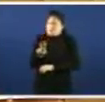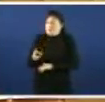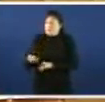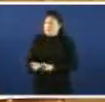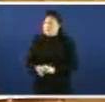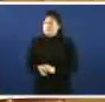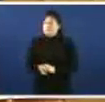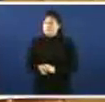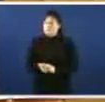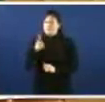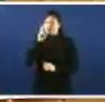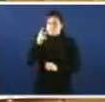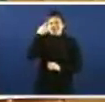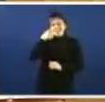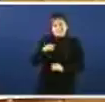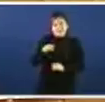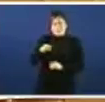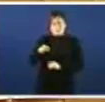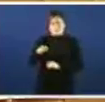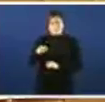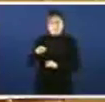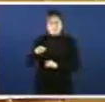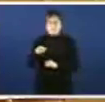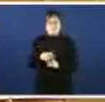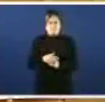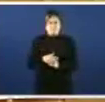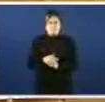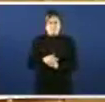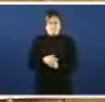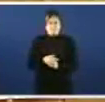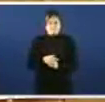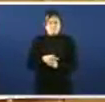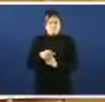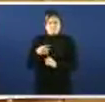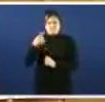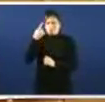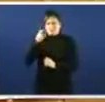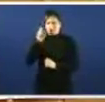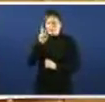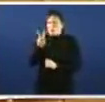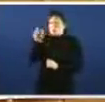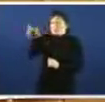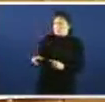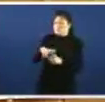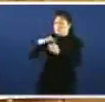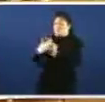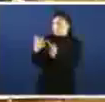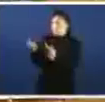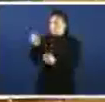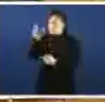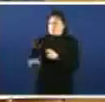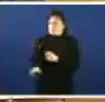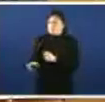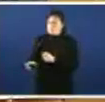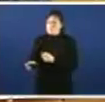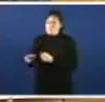e sale coa convicción de que si un é aquela muller que traballou de redeira